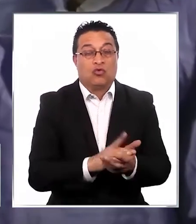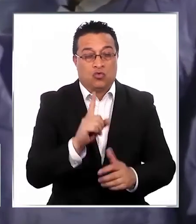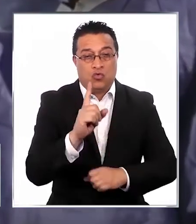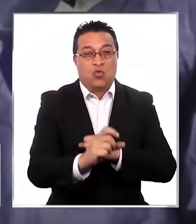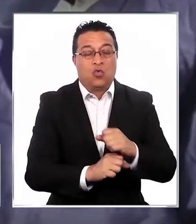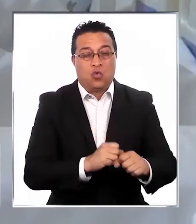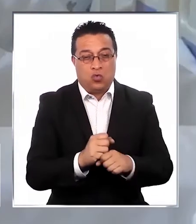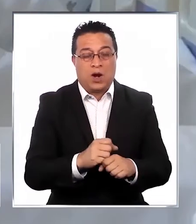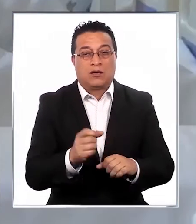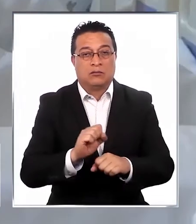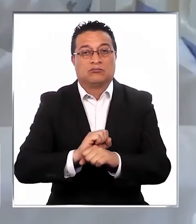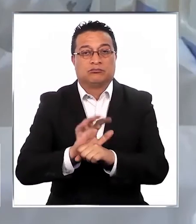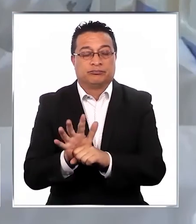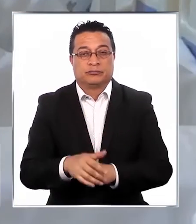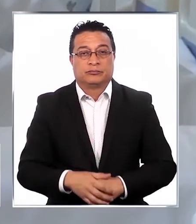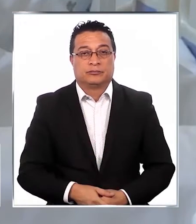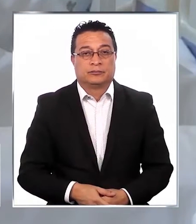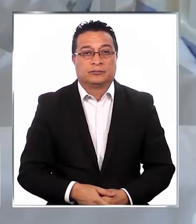en este año de pandemia.